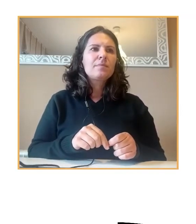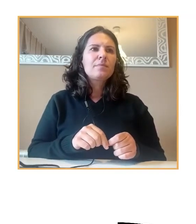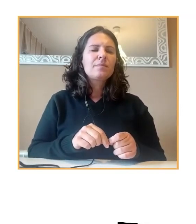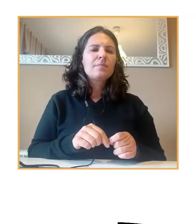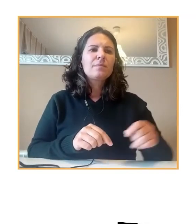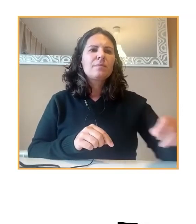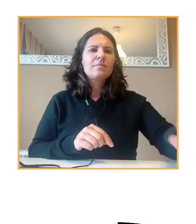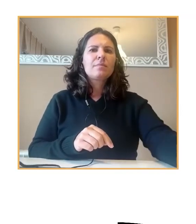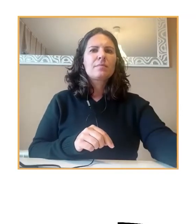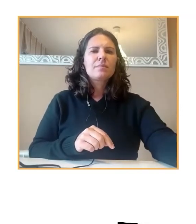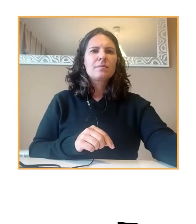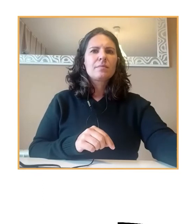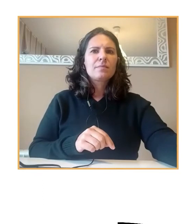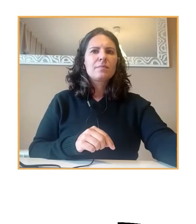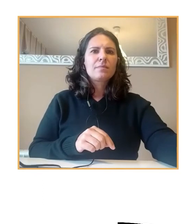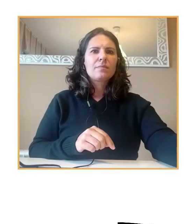Ya,